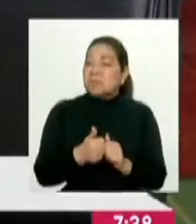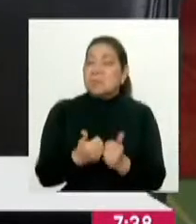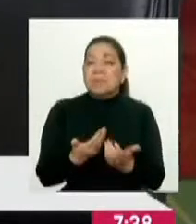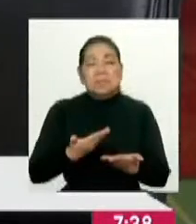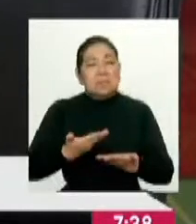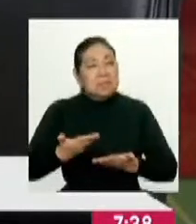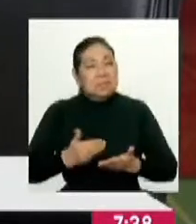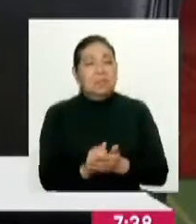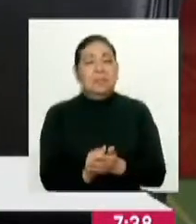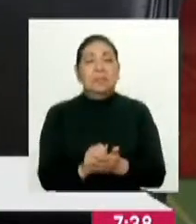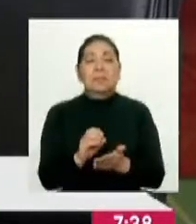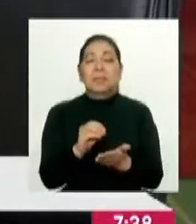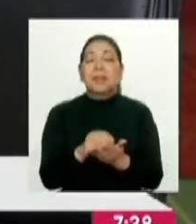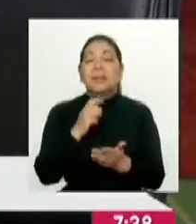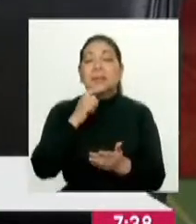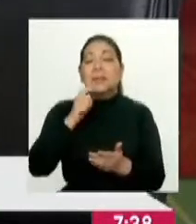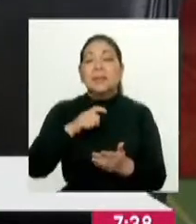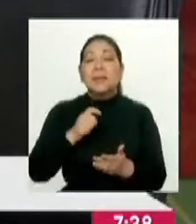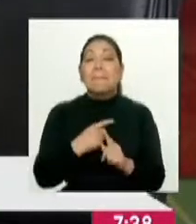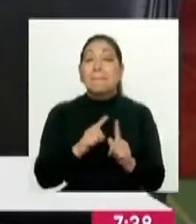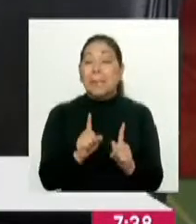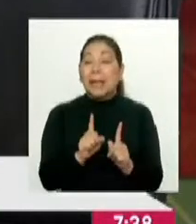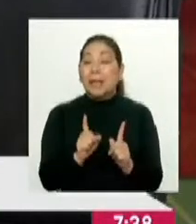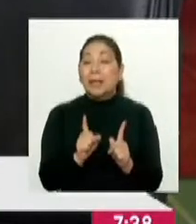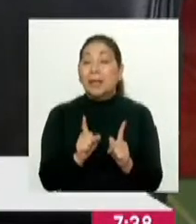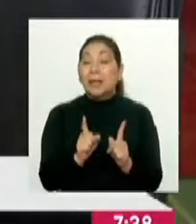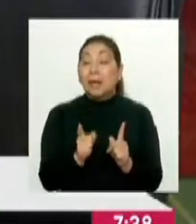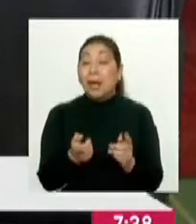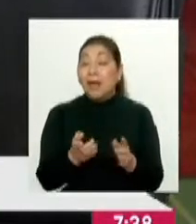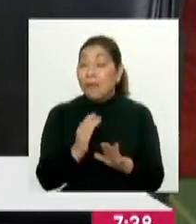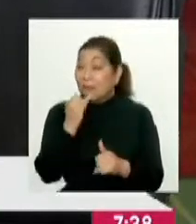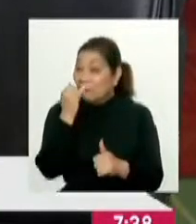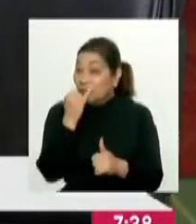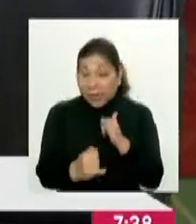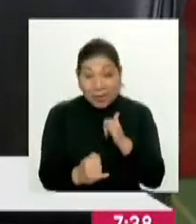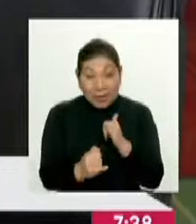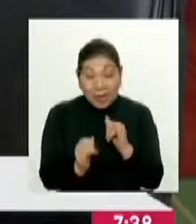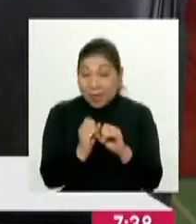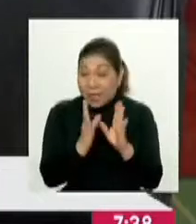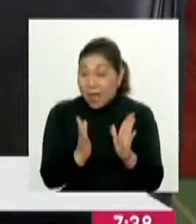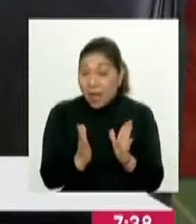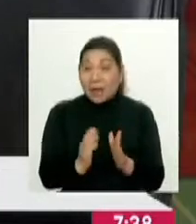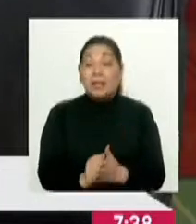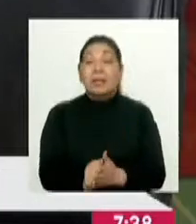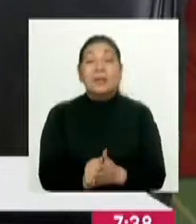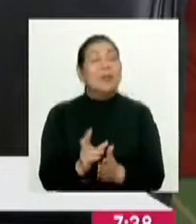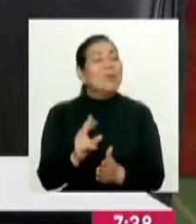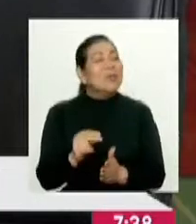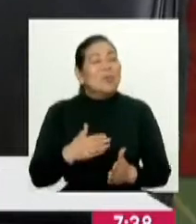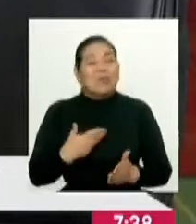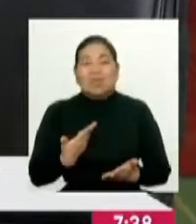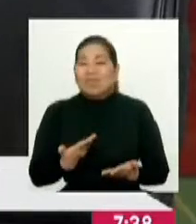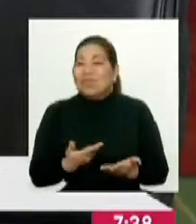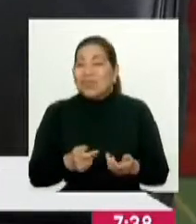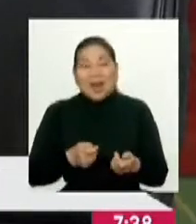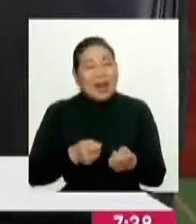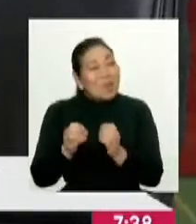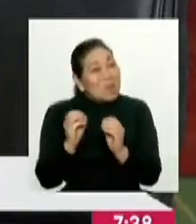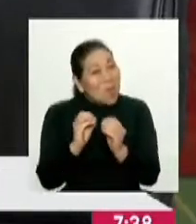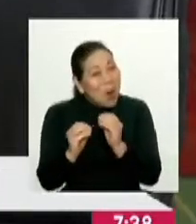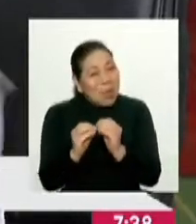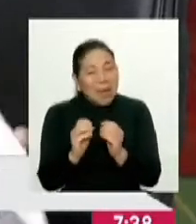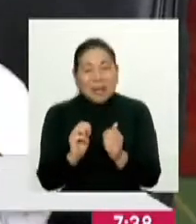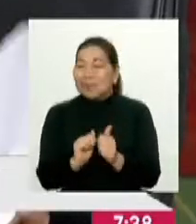las rectificaciones que consideres necesario. Pero cerrada la fecha de la primera entrega, ya no hay posibilidad de modificación.